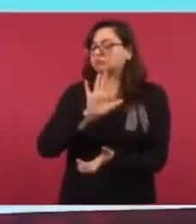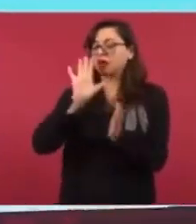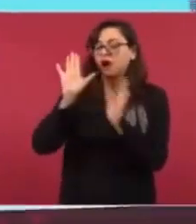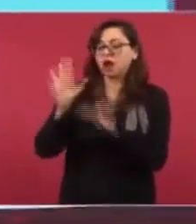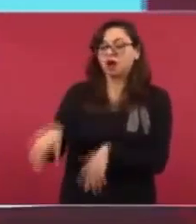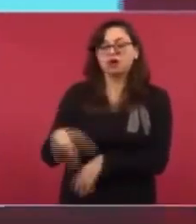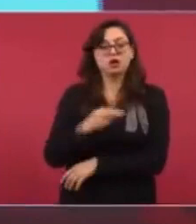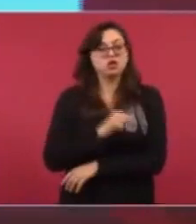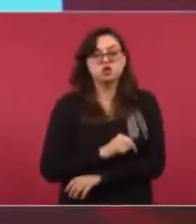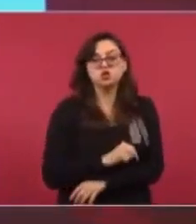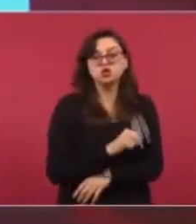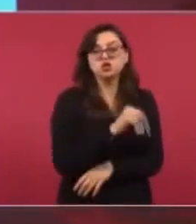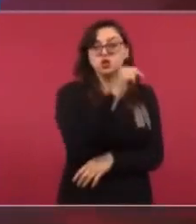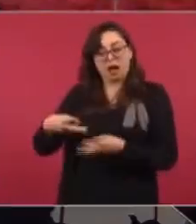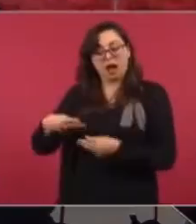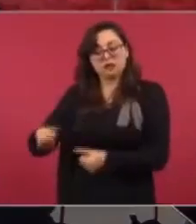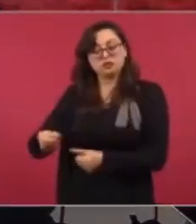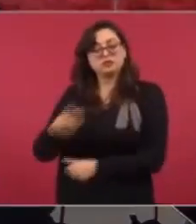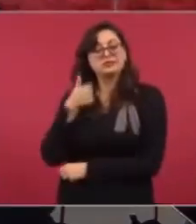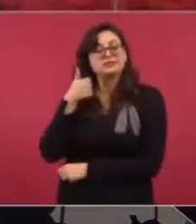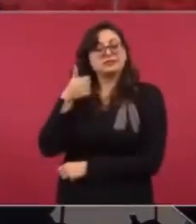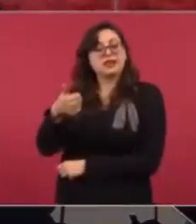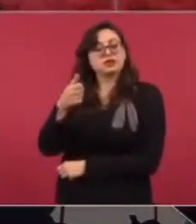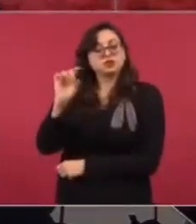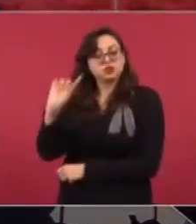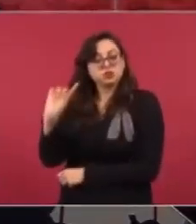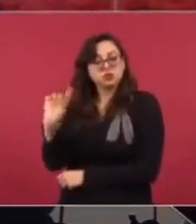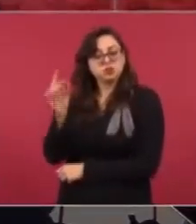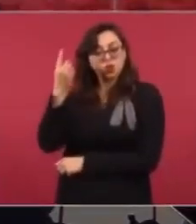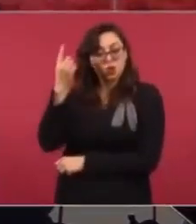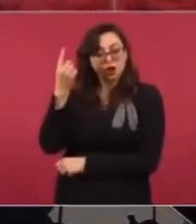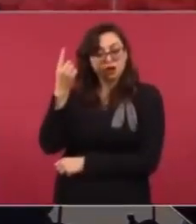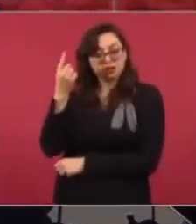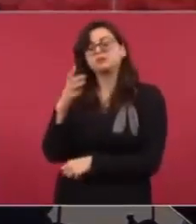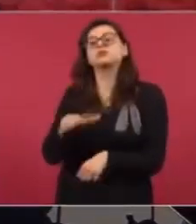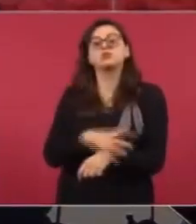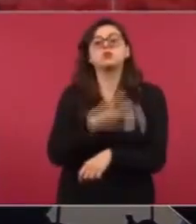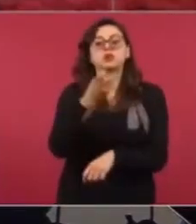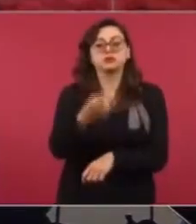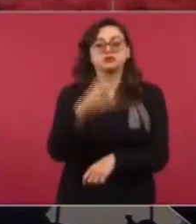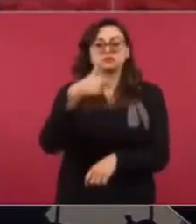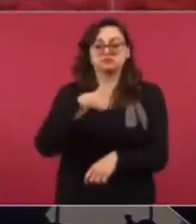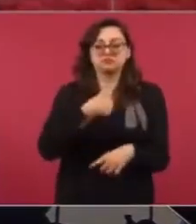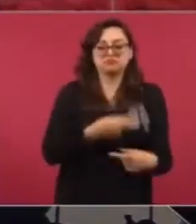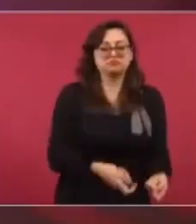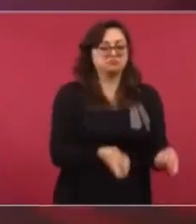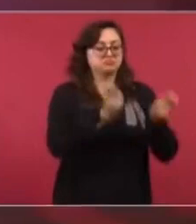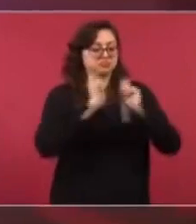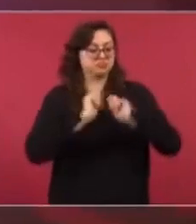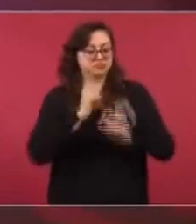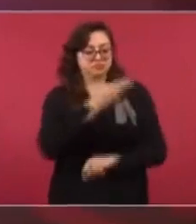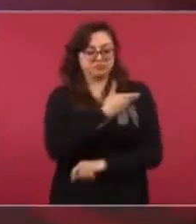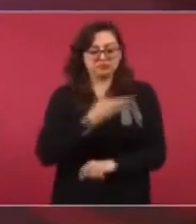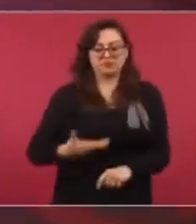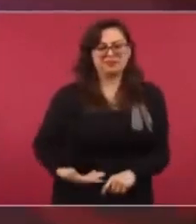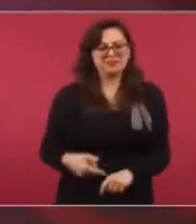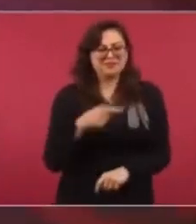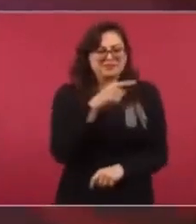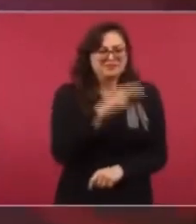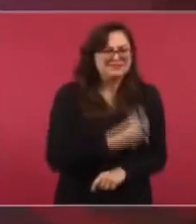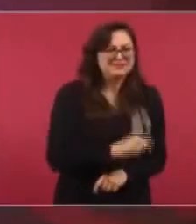a dar los contratos allá. Entonces, cambiamos completamente la estrategia. Se explora aquí,